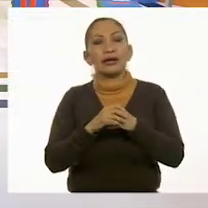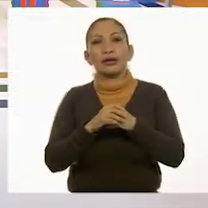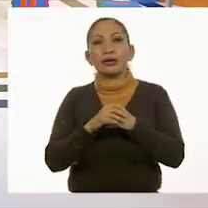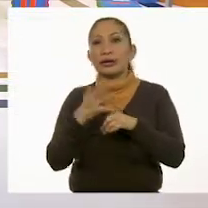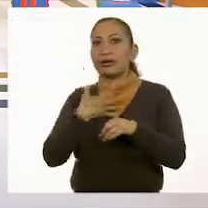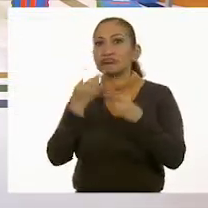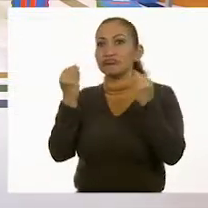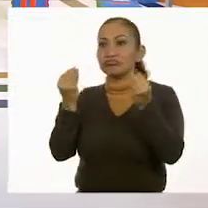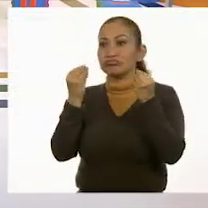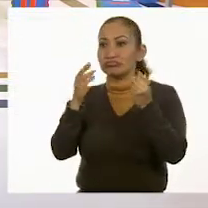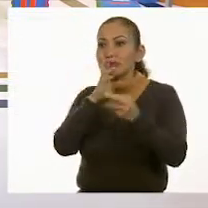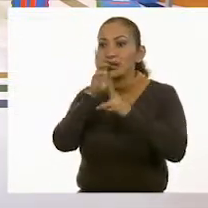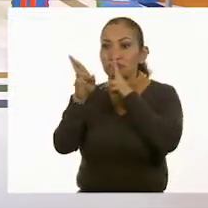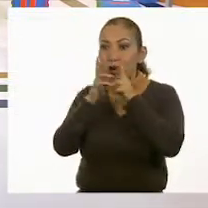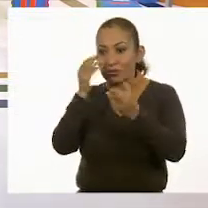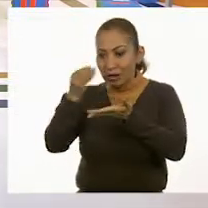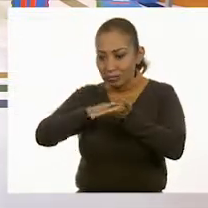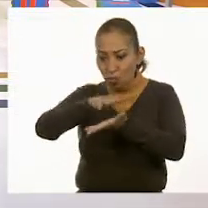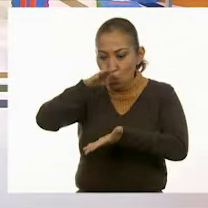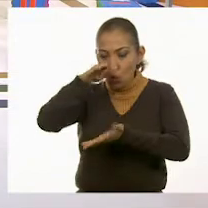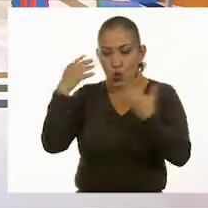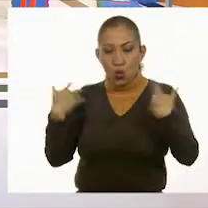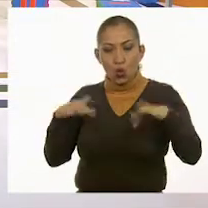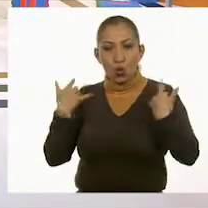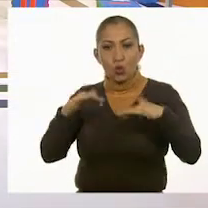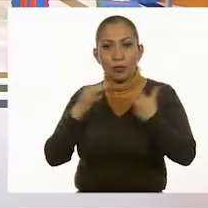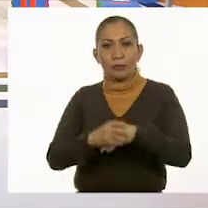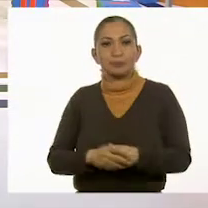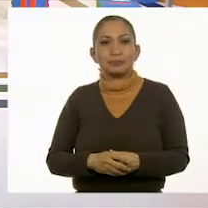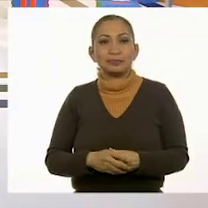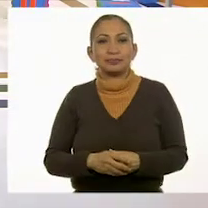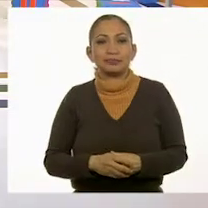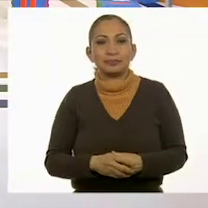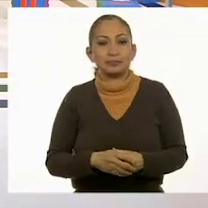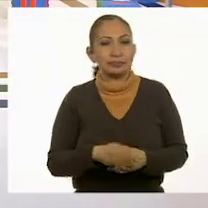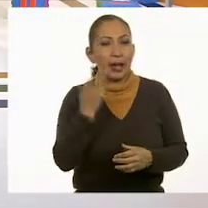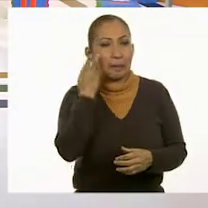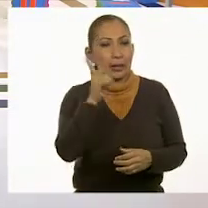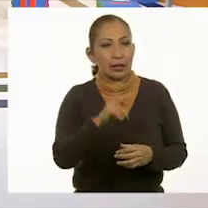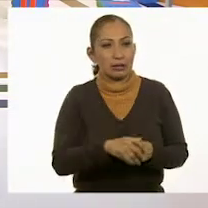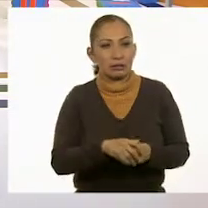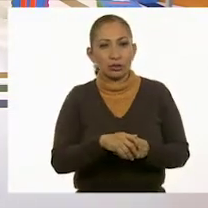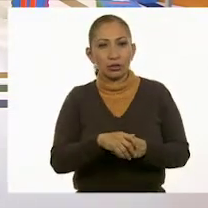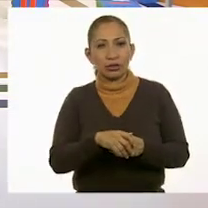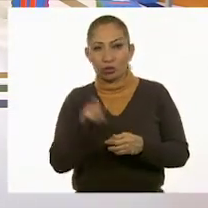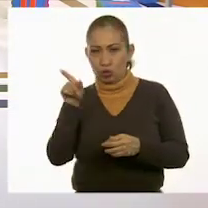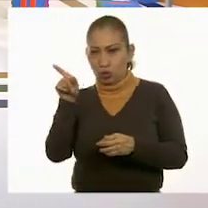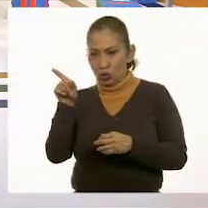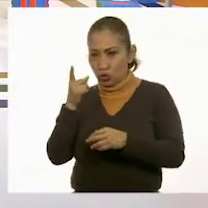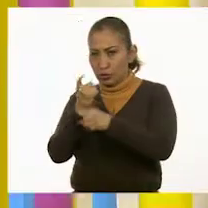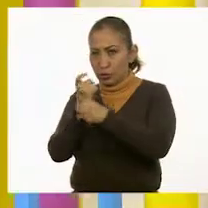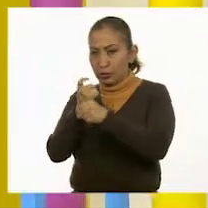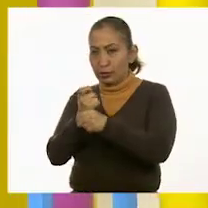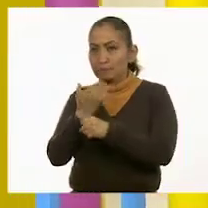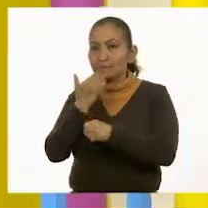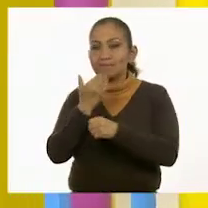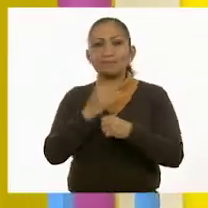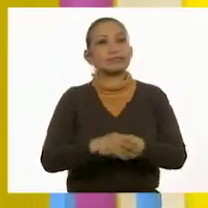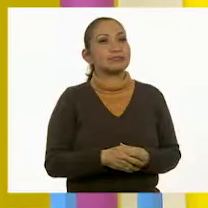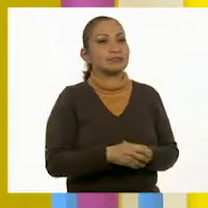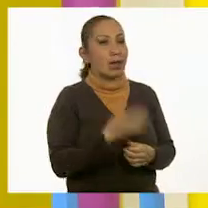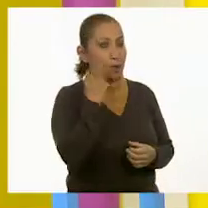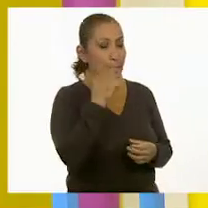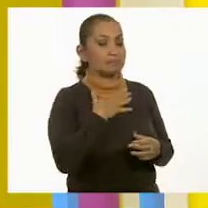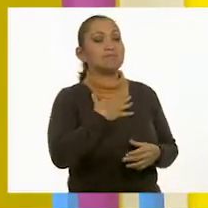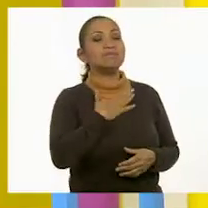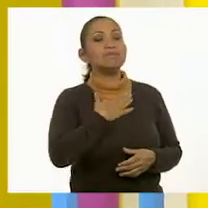Tenemos muchas respuestas. Muchas respuestas. Vamos a ver. ¿Te parece si lees tú primero? Me parece muy bien. A